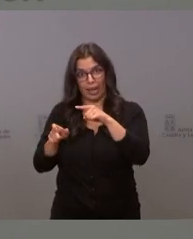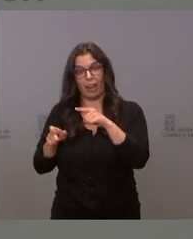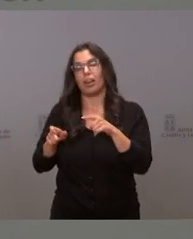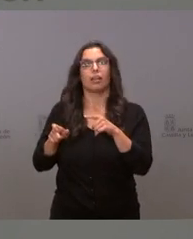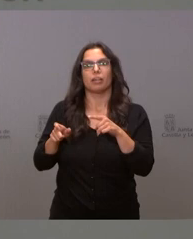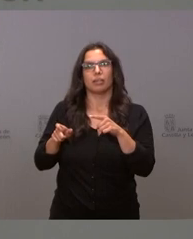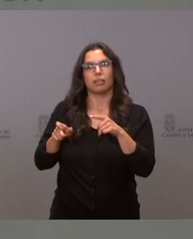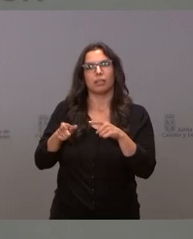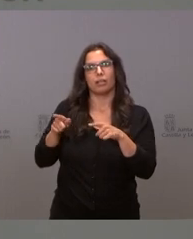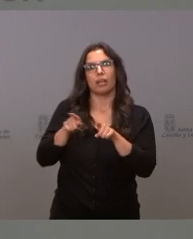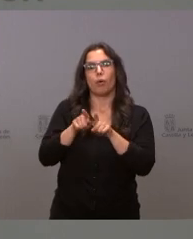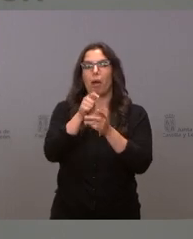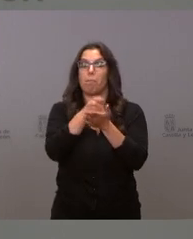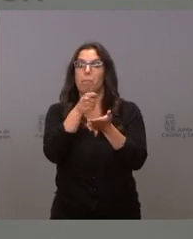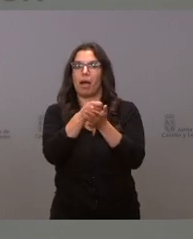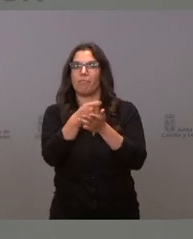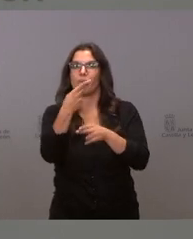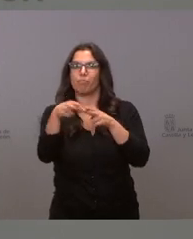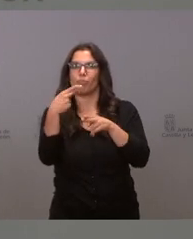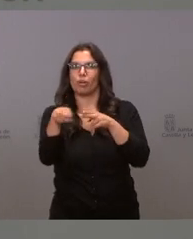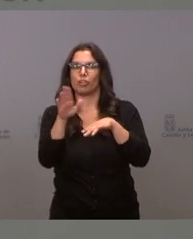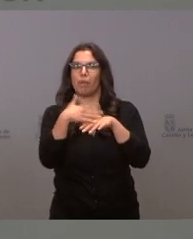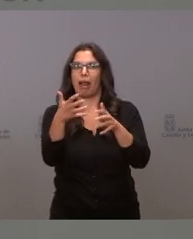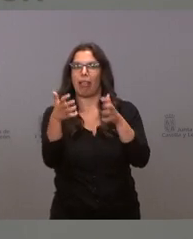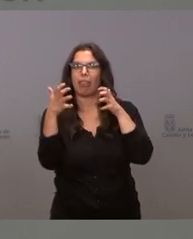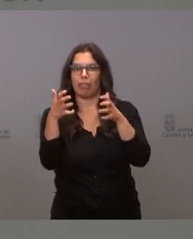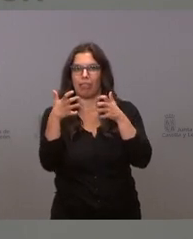que compraba voluntades de políticos para obtener beneficios